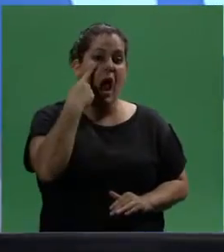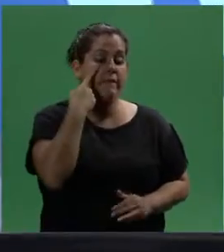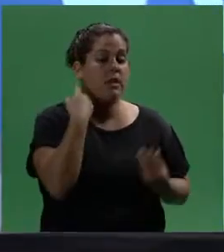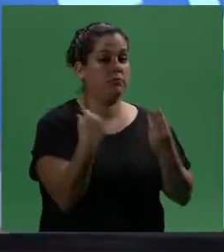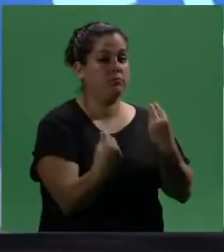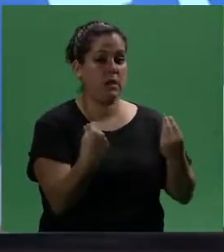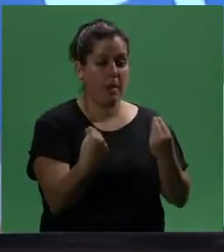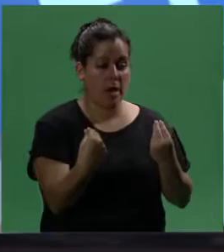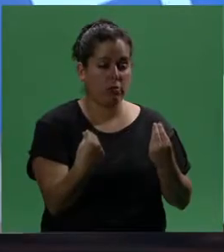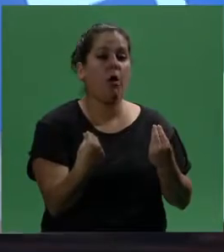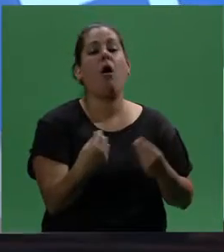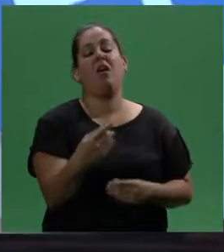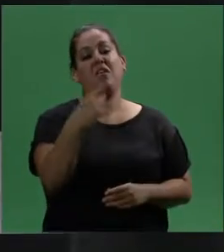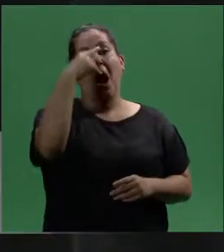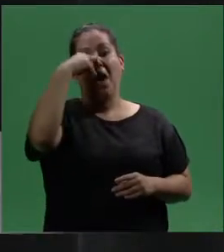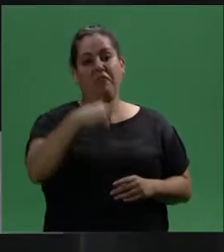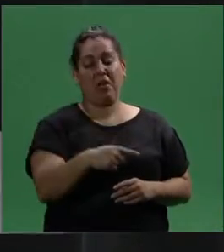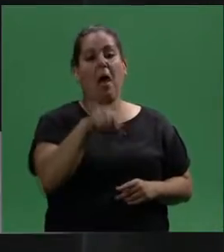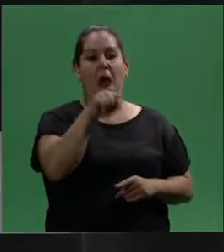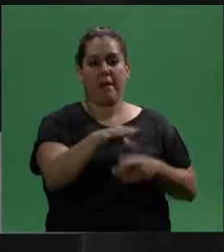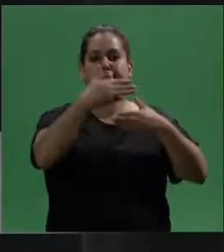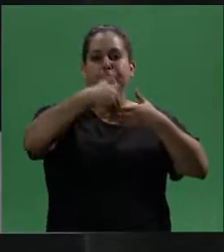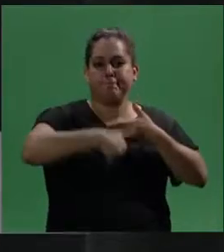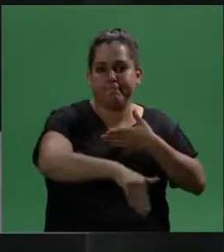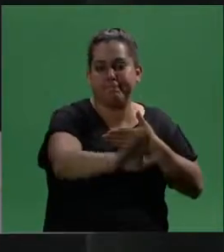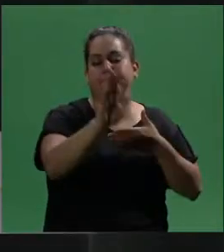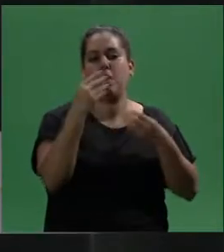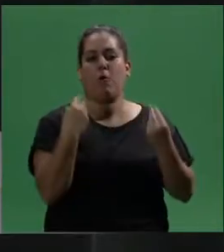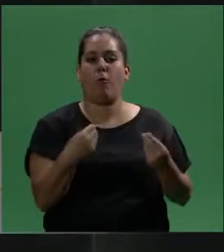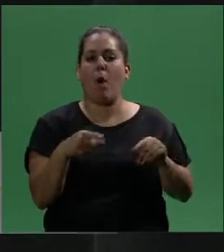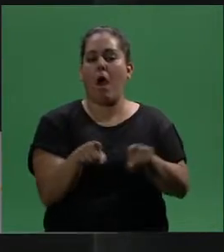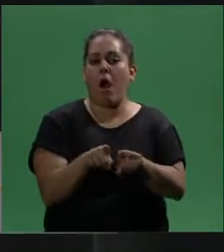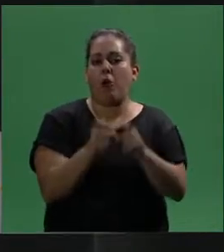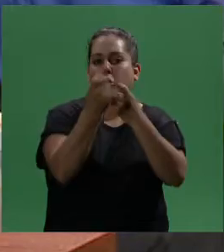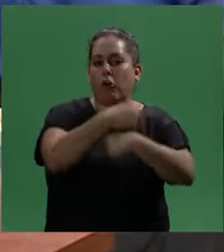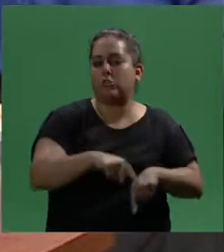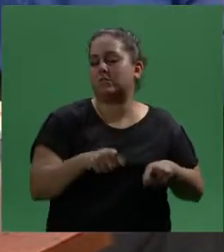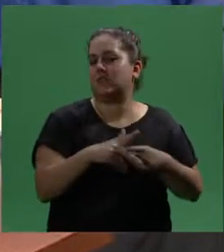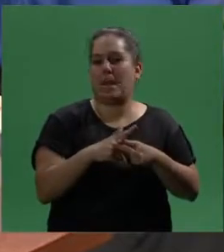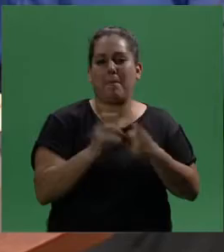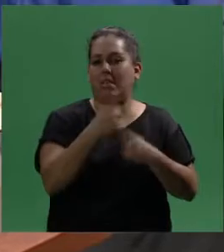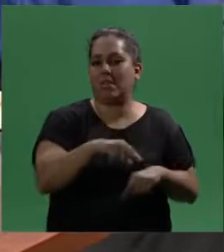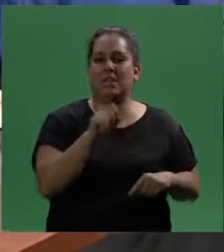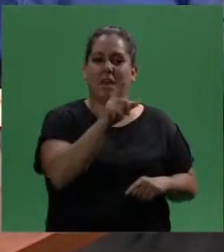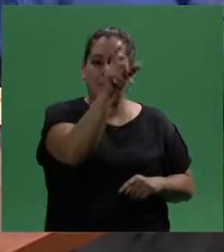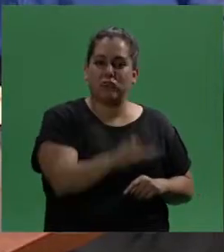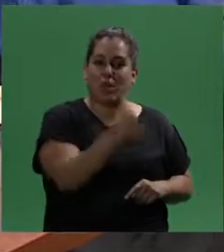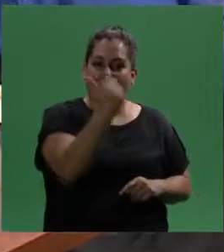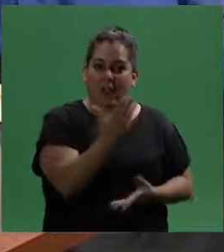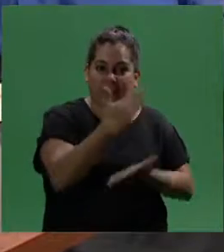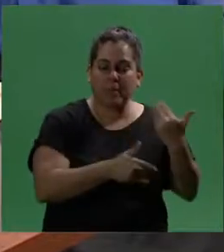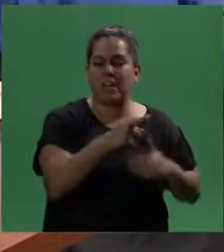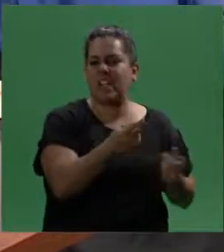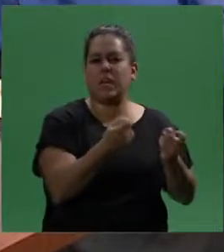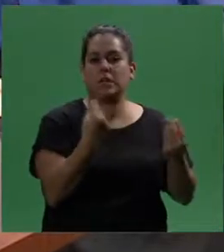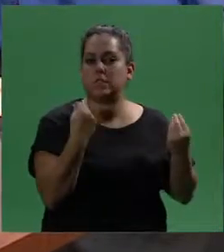caso en que lo involucra, y a partir de ahí empezar a accionar todas aquellas herramientas que necesite esa